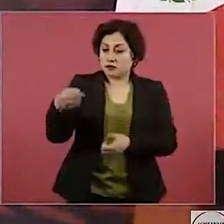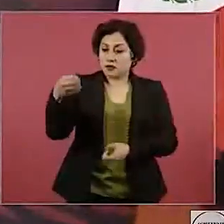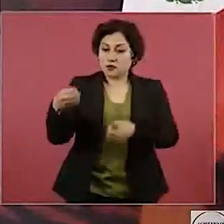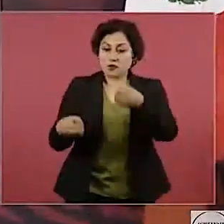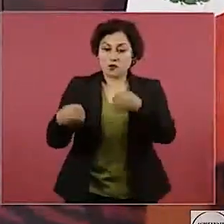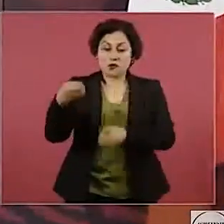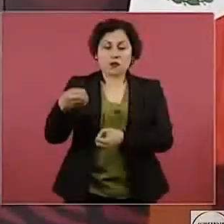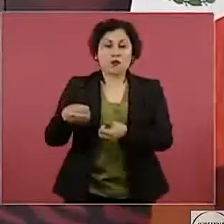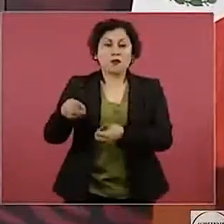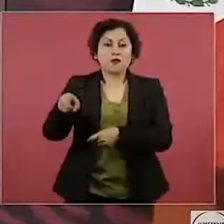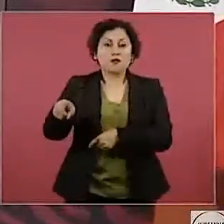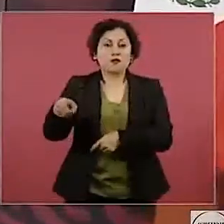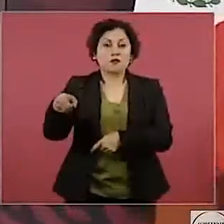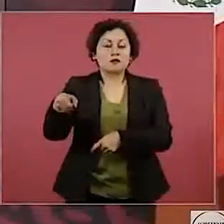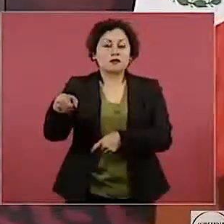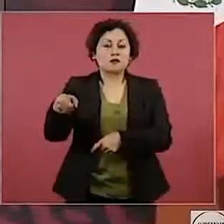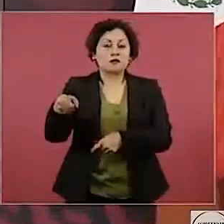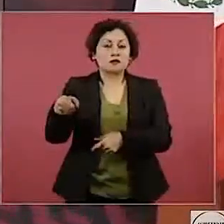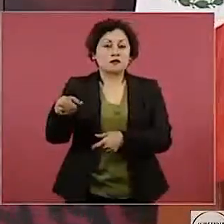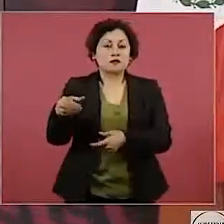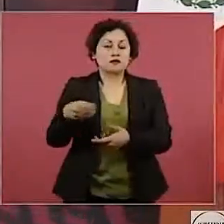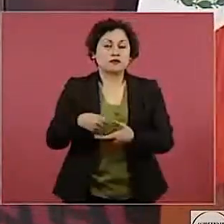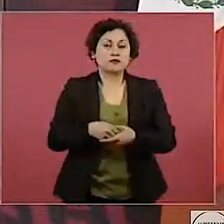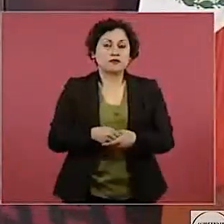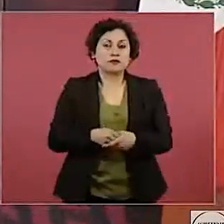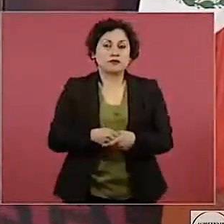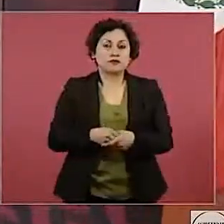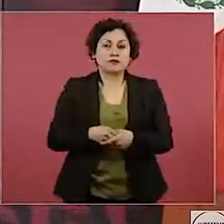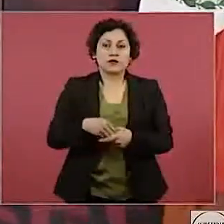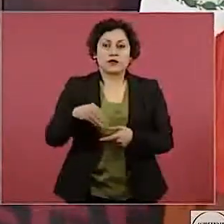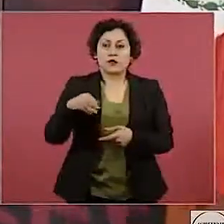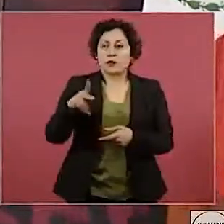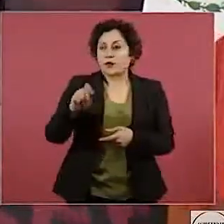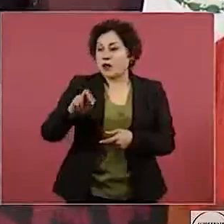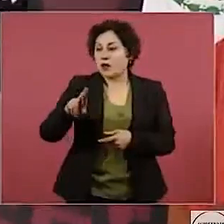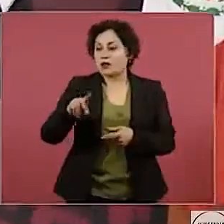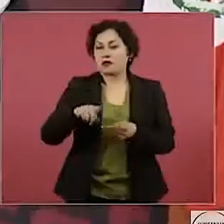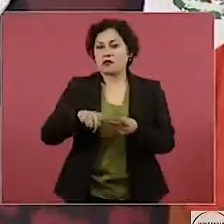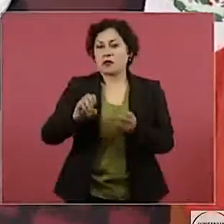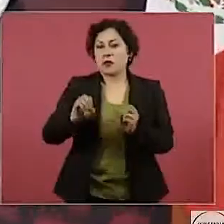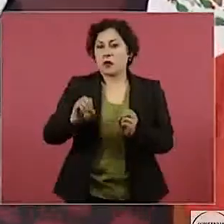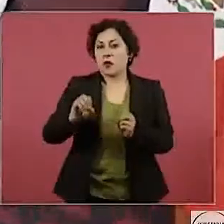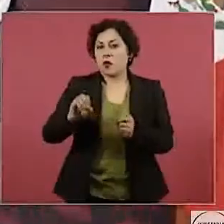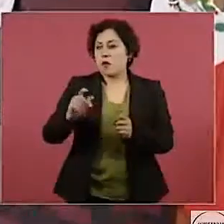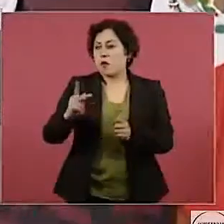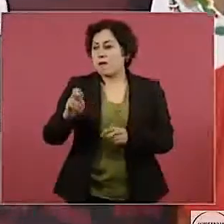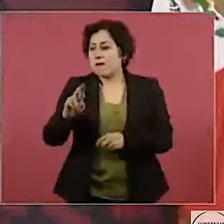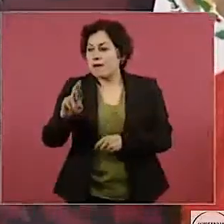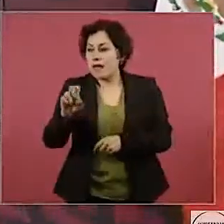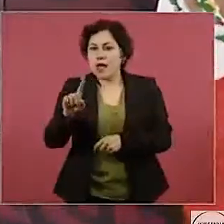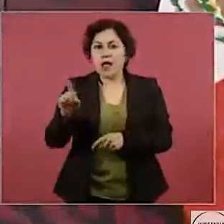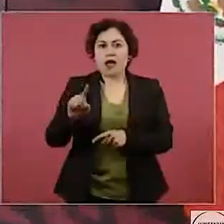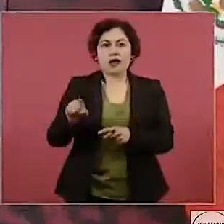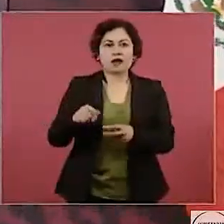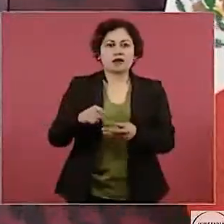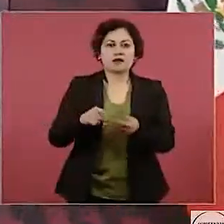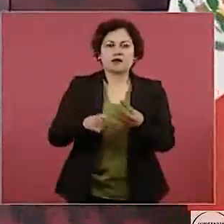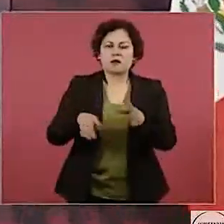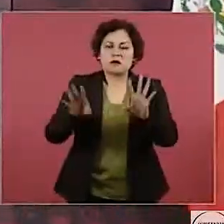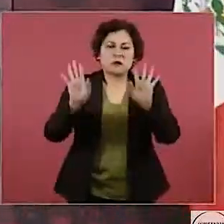o Pérez de Allán o ya